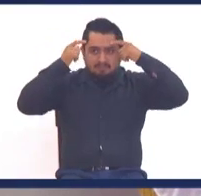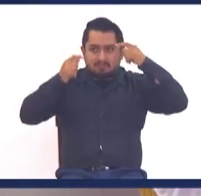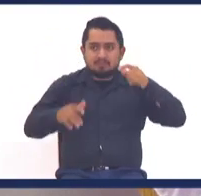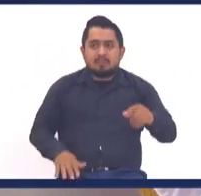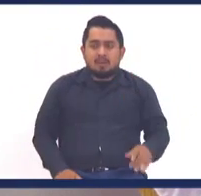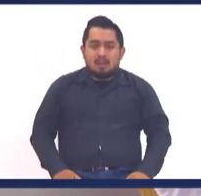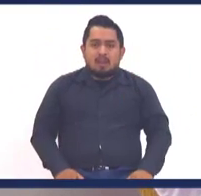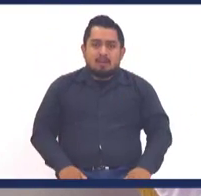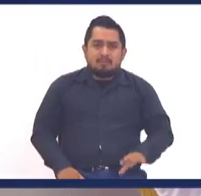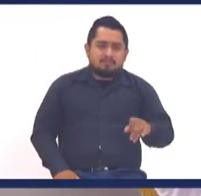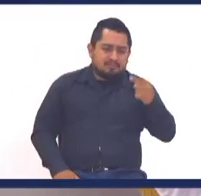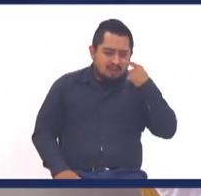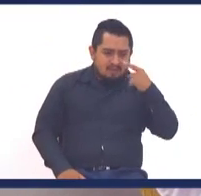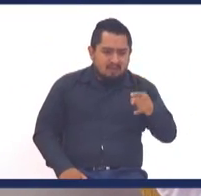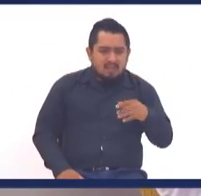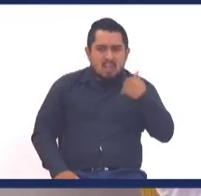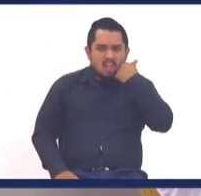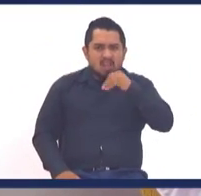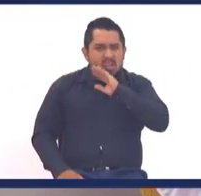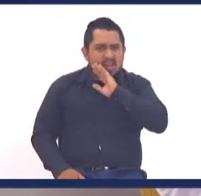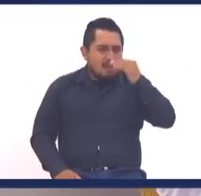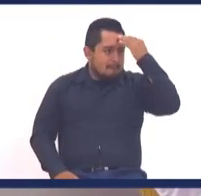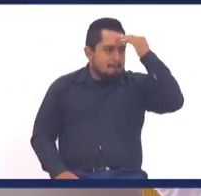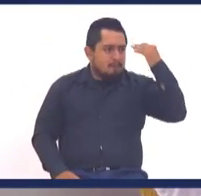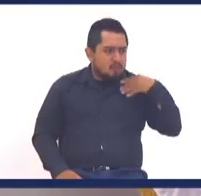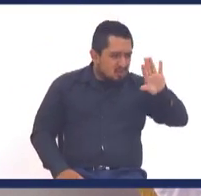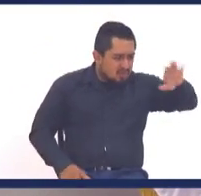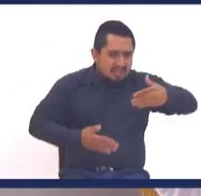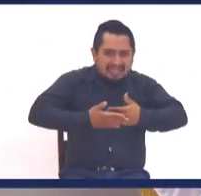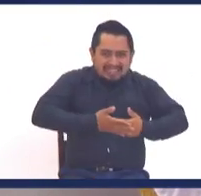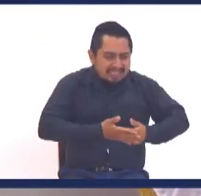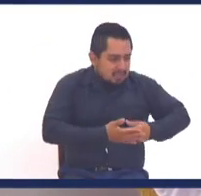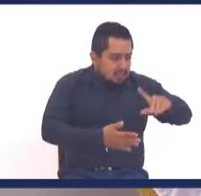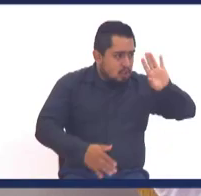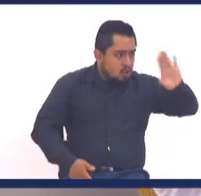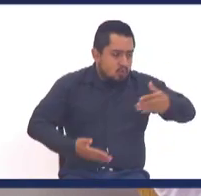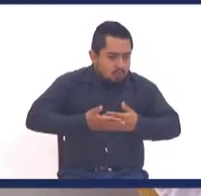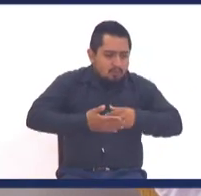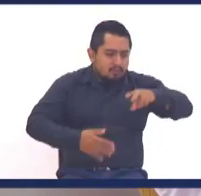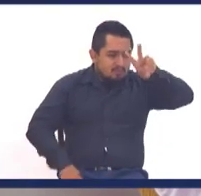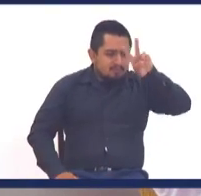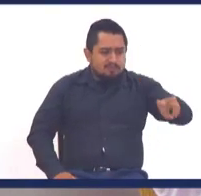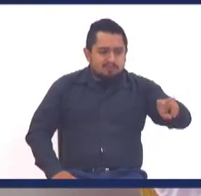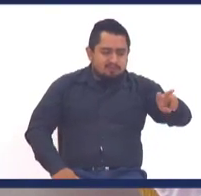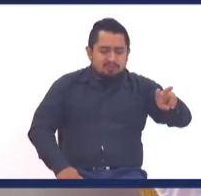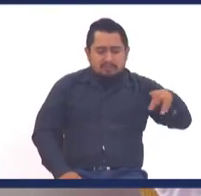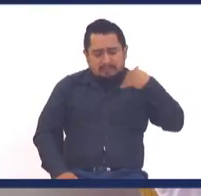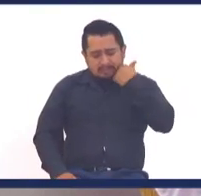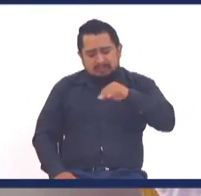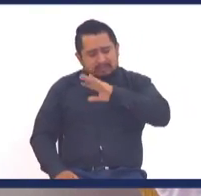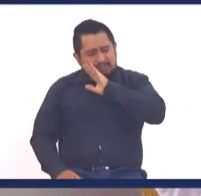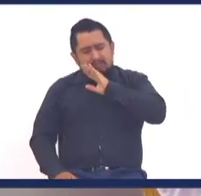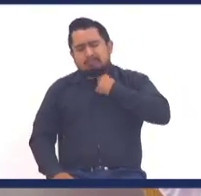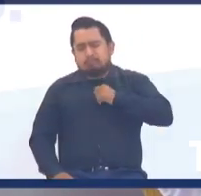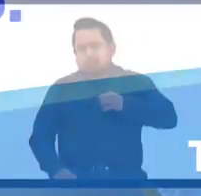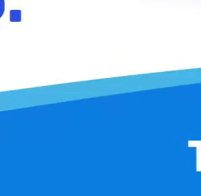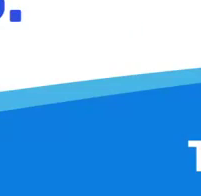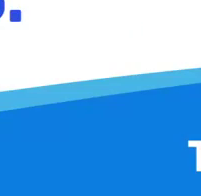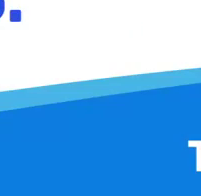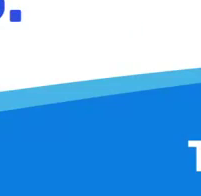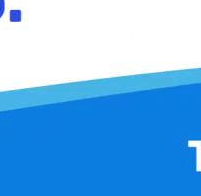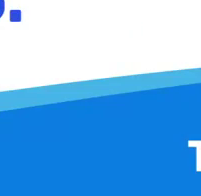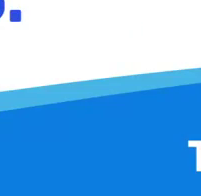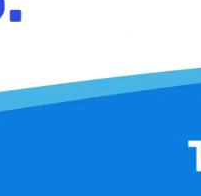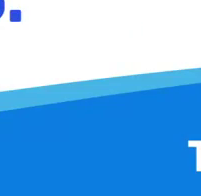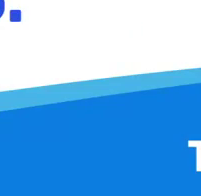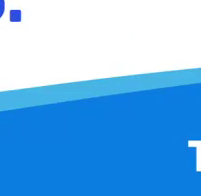Después de estas cosas aconteció que cayó enfermo el hijo de una ama de casa y la enfermedad fue tan grave que no quedó en el aliento. Y ella